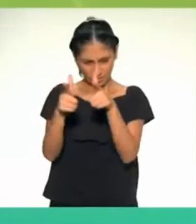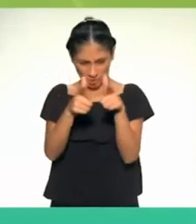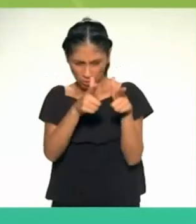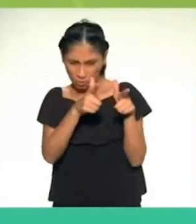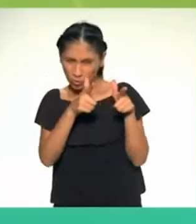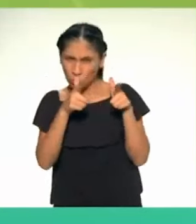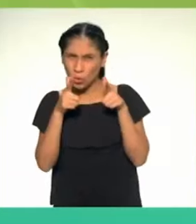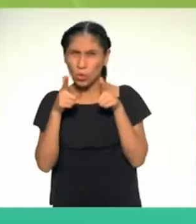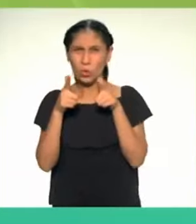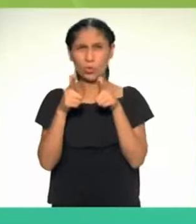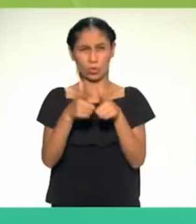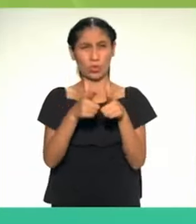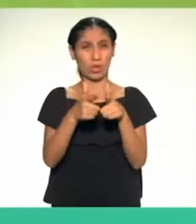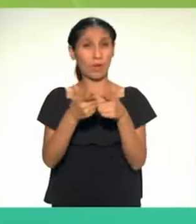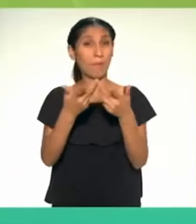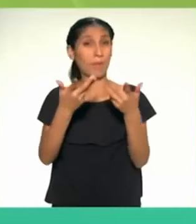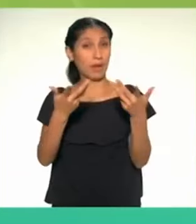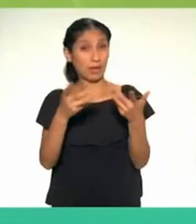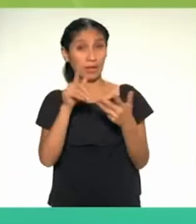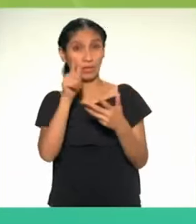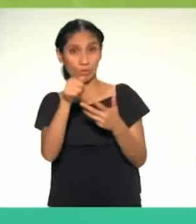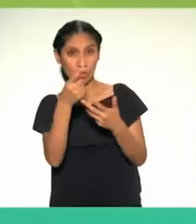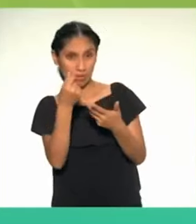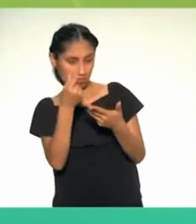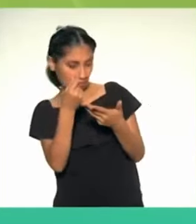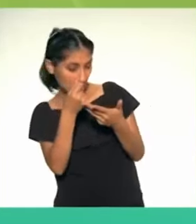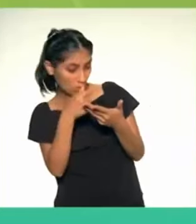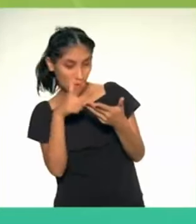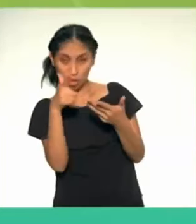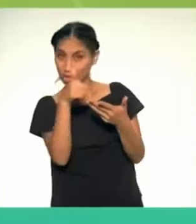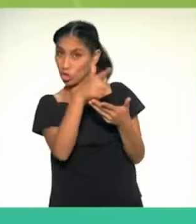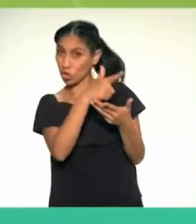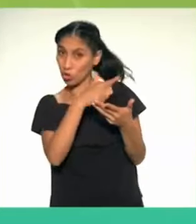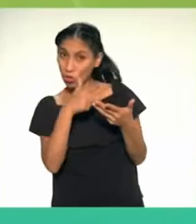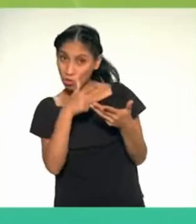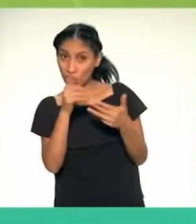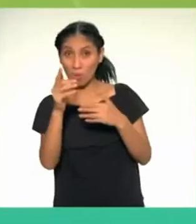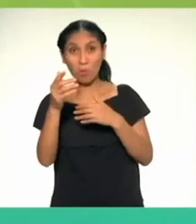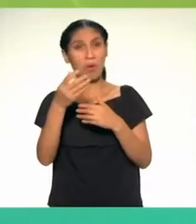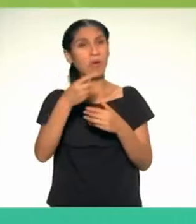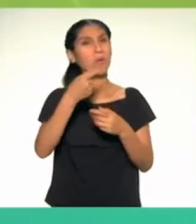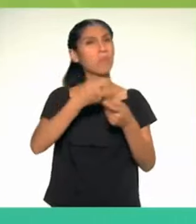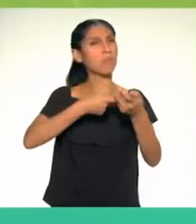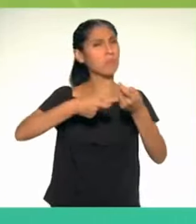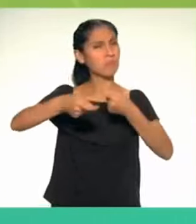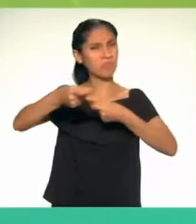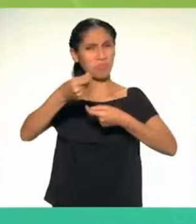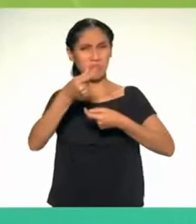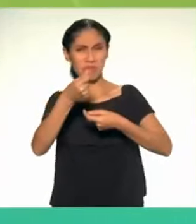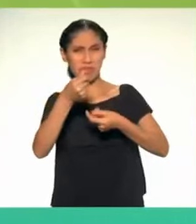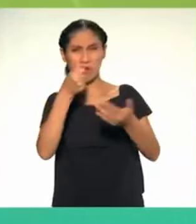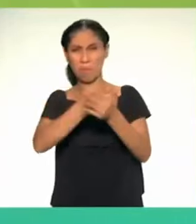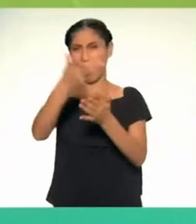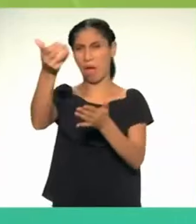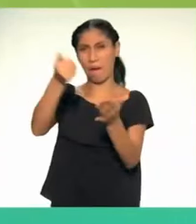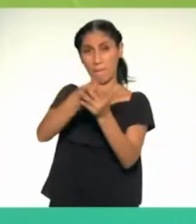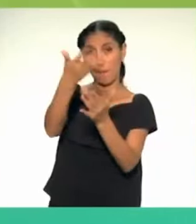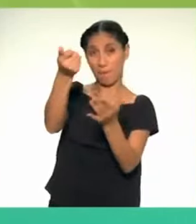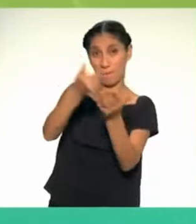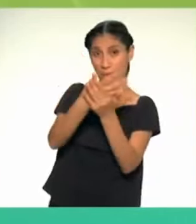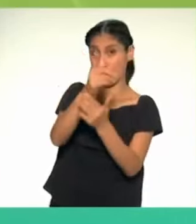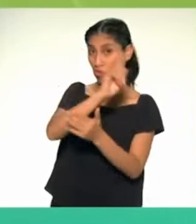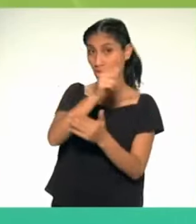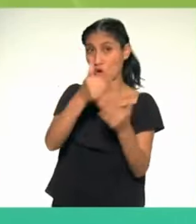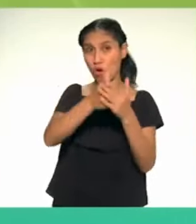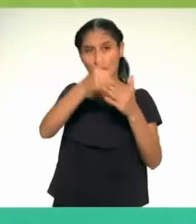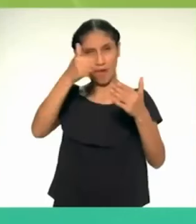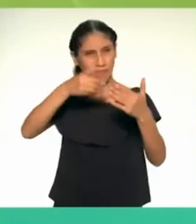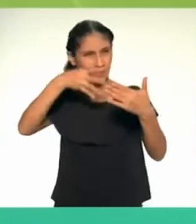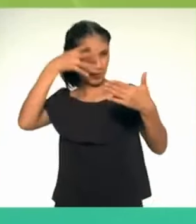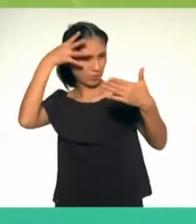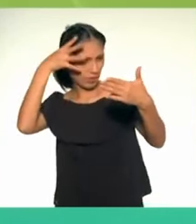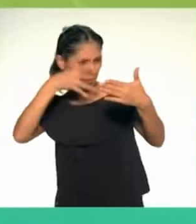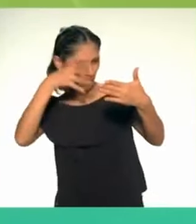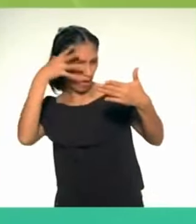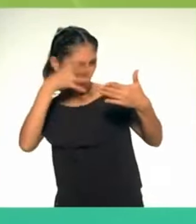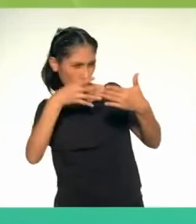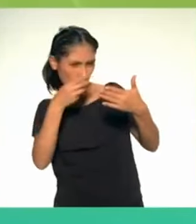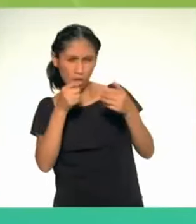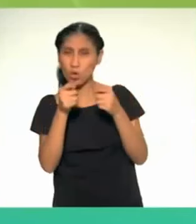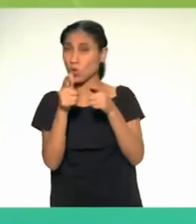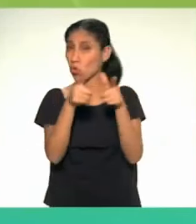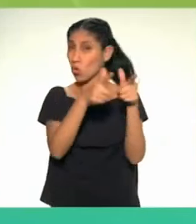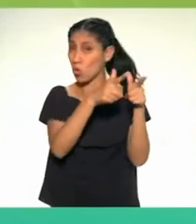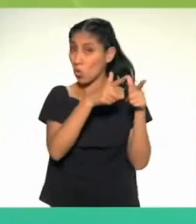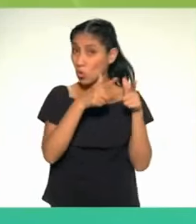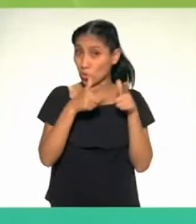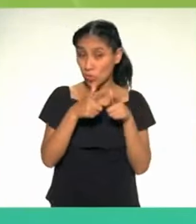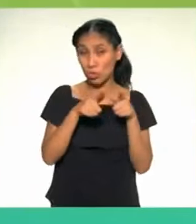controle el uso y evite malos manejos. Esta supervisión impedirá que se afecte el ciclo natural de la vida de las especies